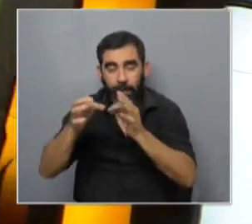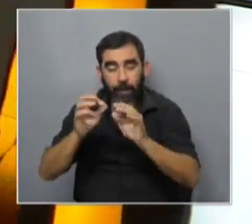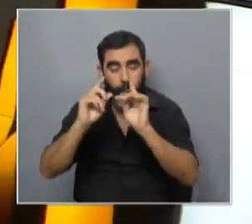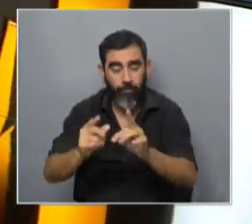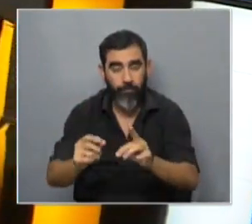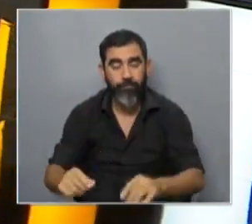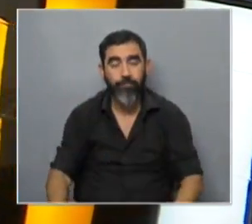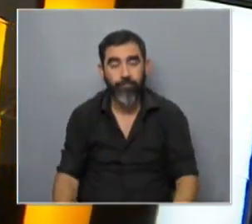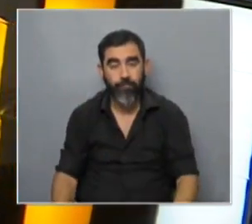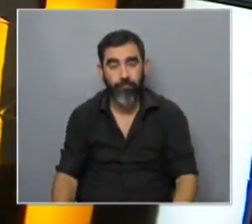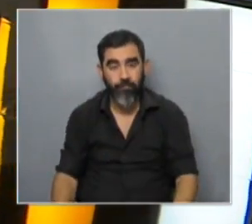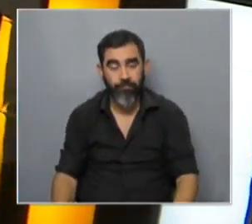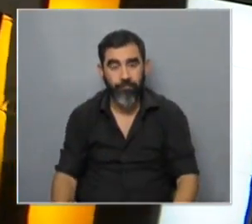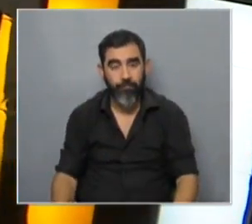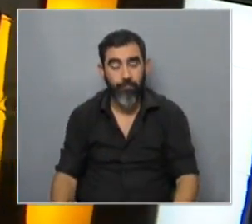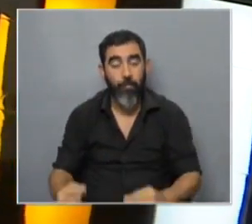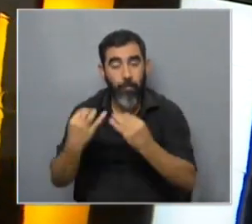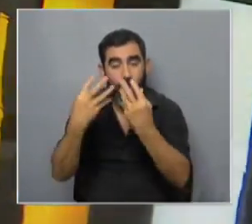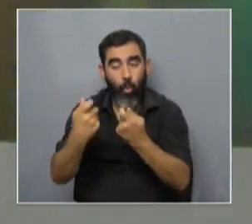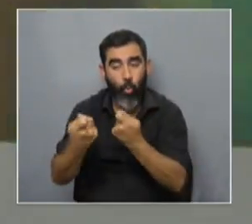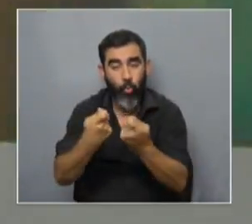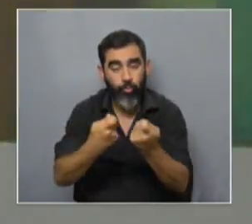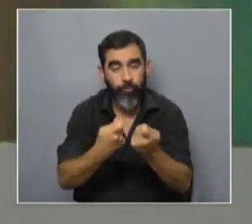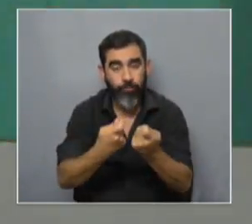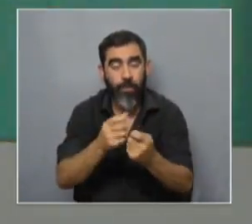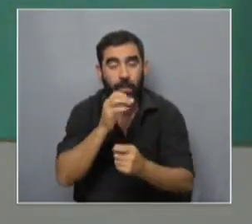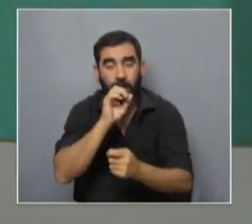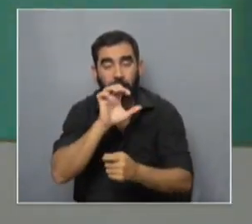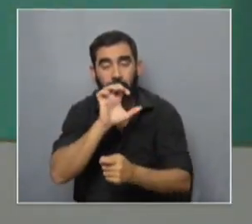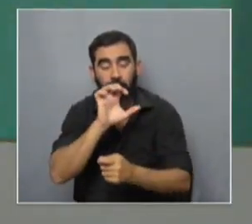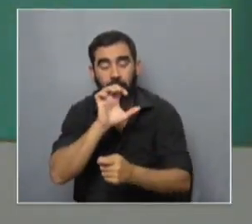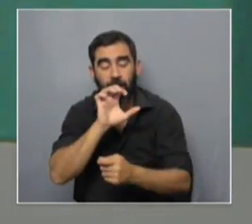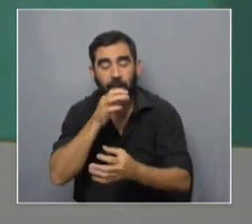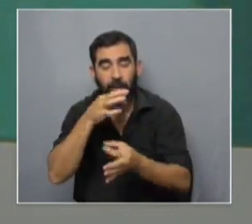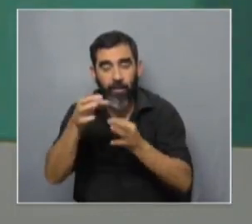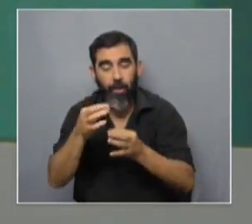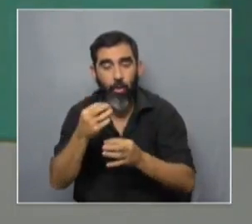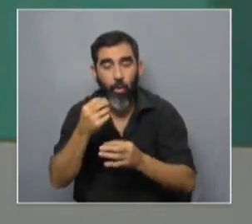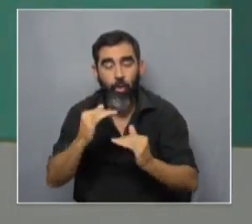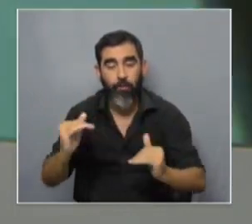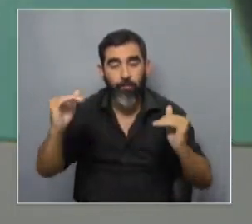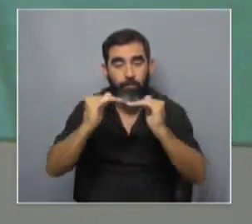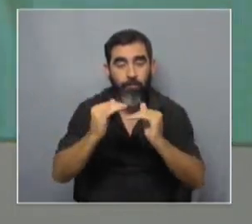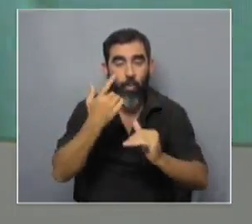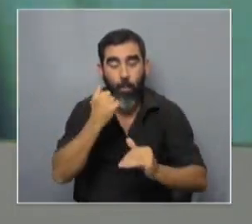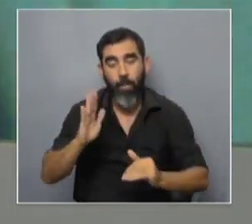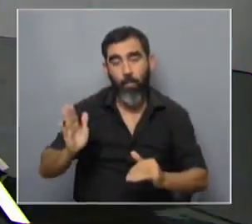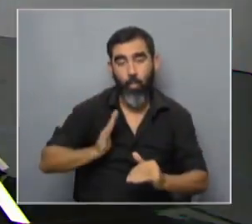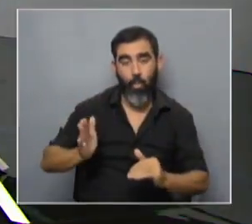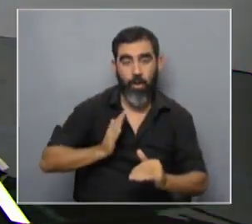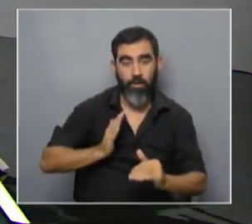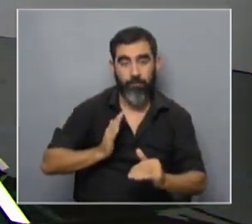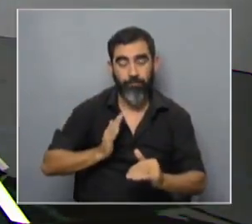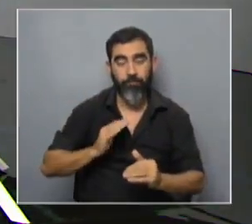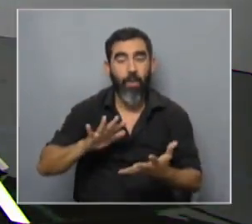utilizamos ya para la conformación de la conducción fue el criterio de paridad de género o paridad de áreas y paridad de género y